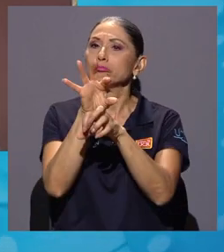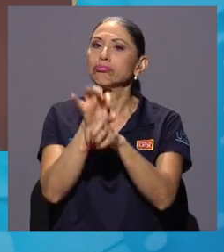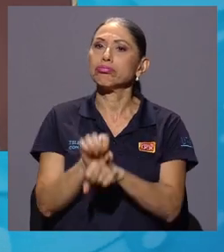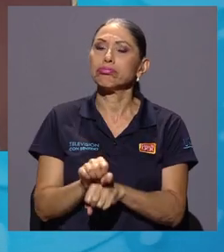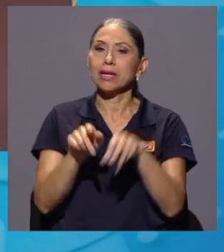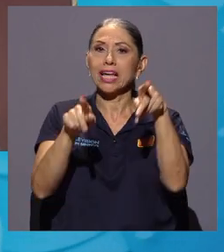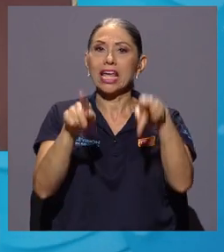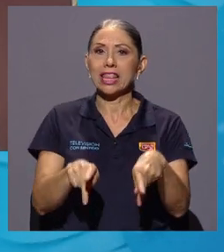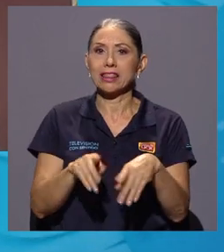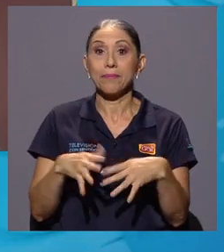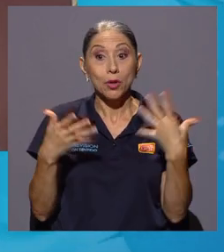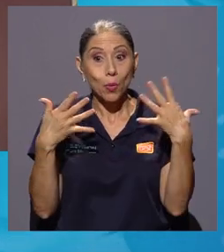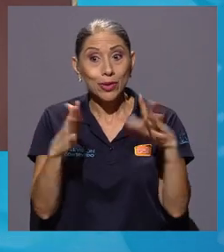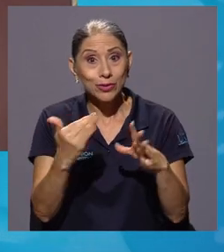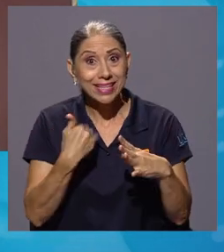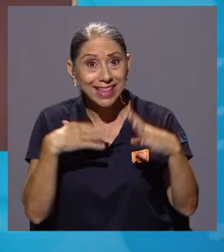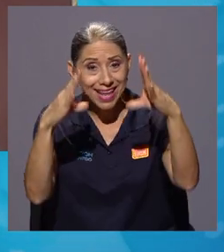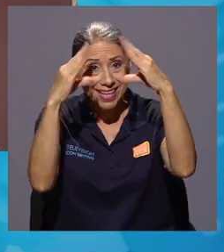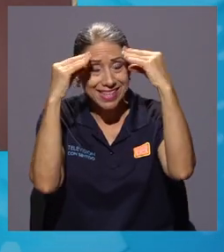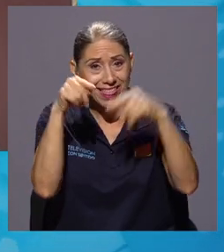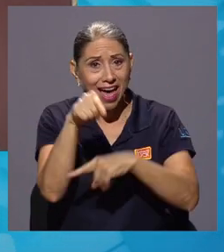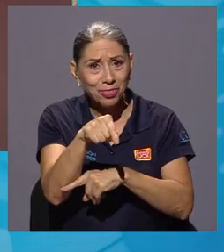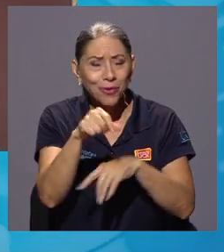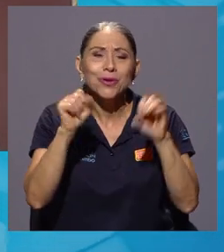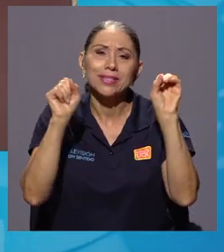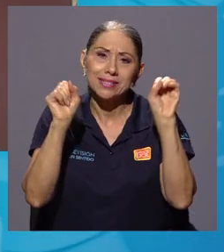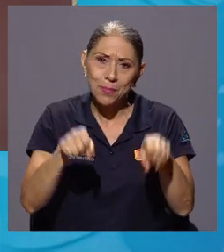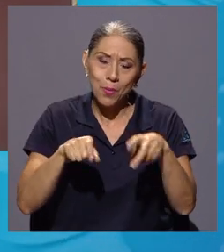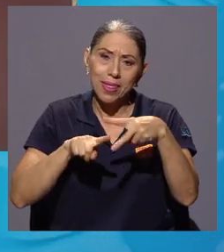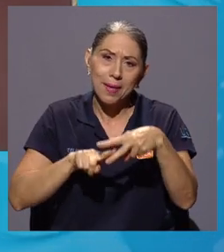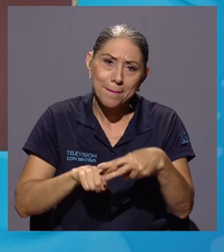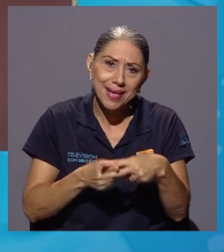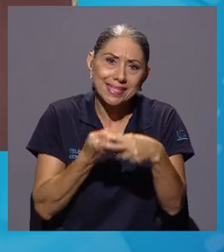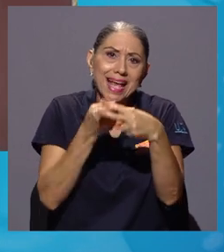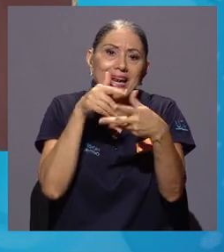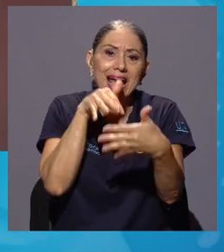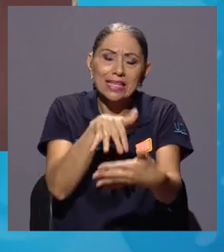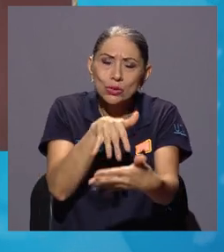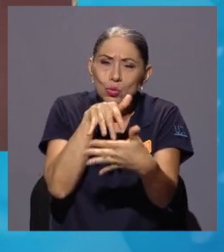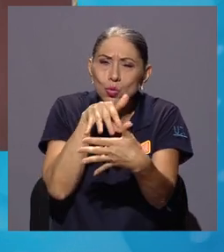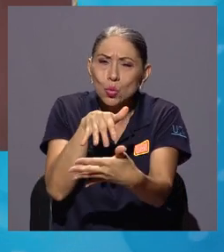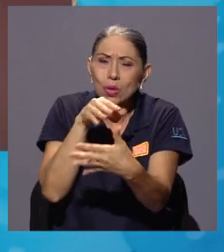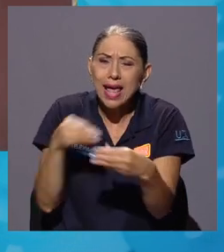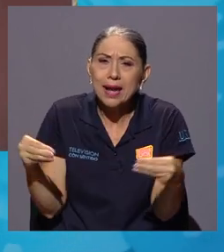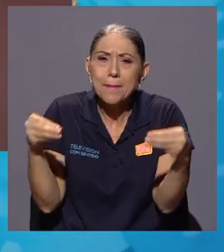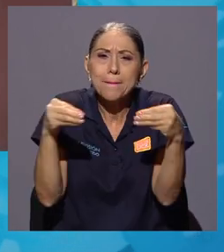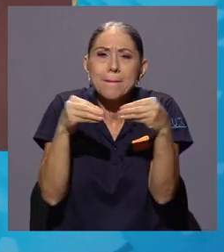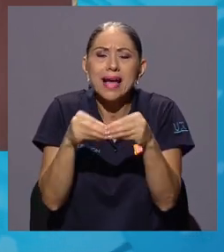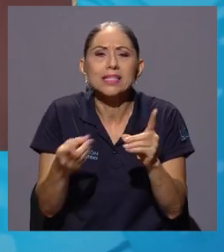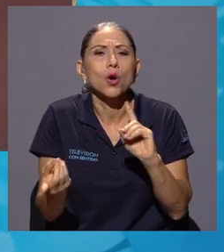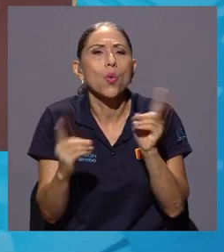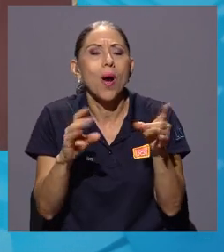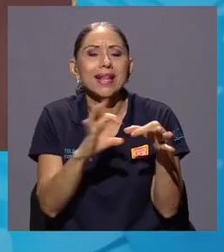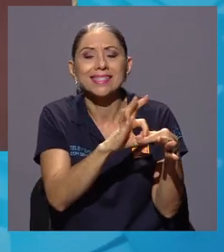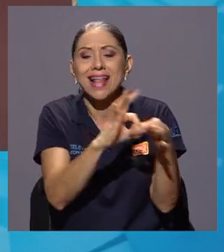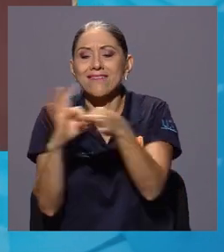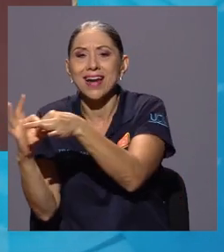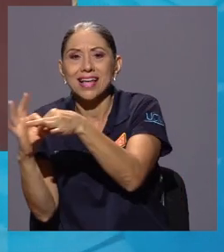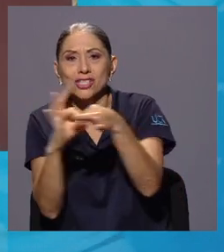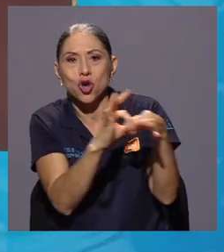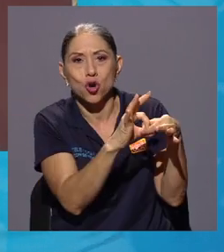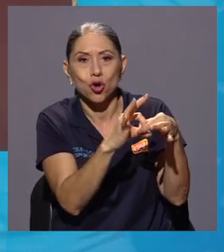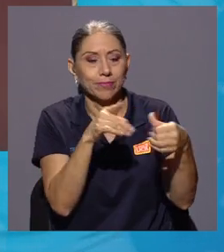gente y entonces al tener este dato se puede empezar a estudiar más sistemáticamente la relación